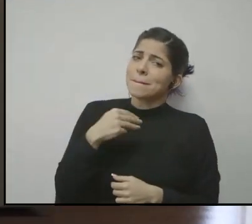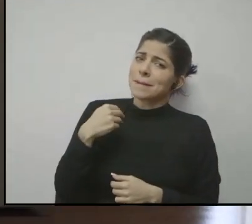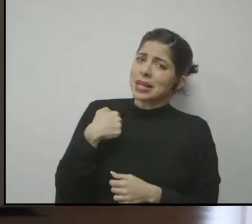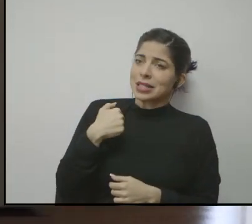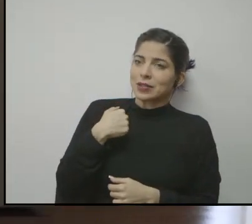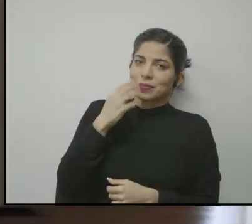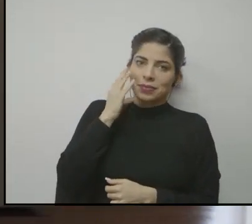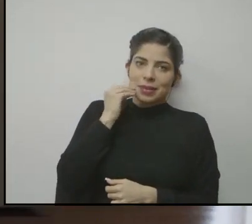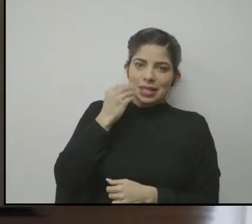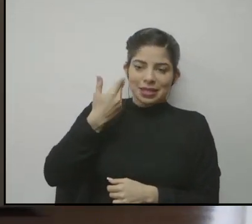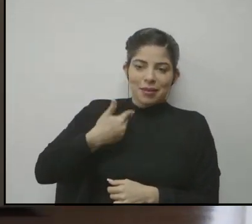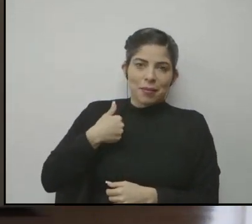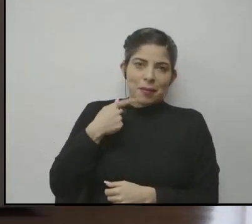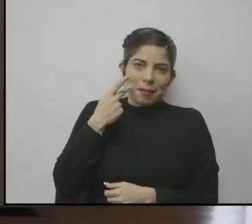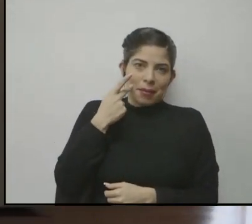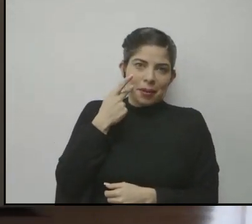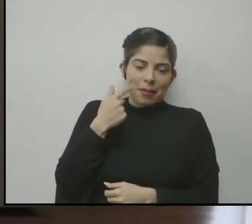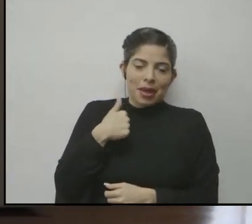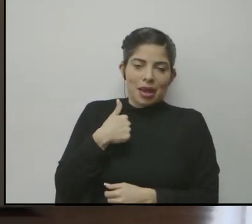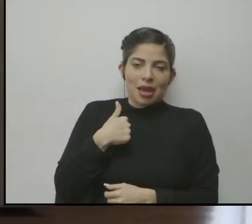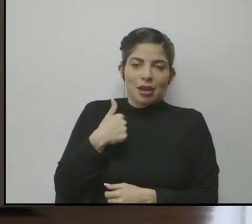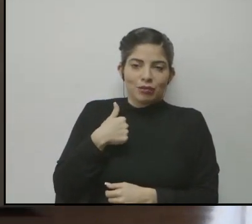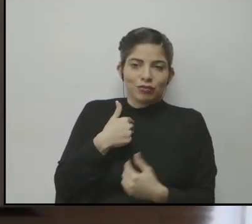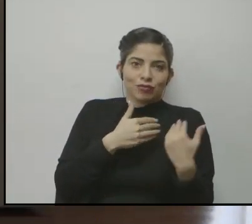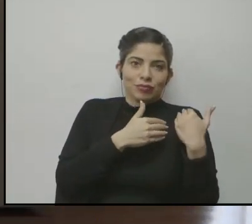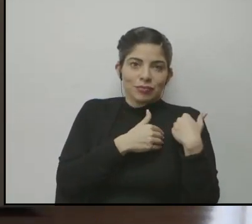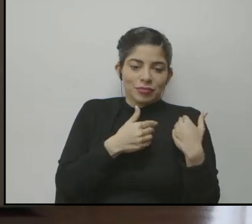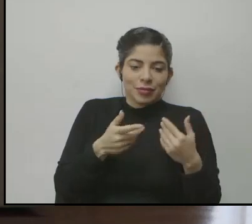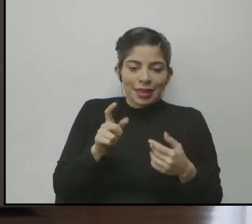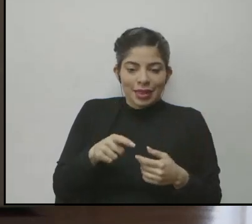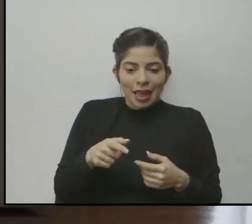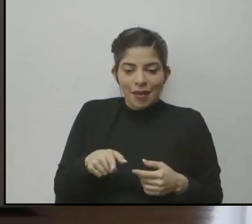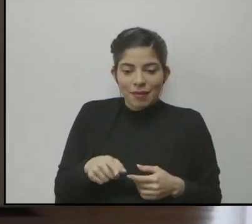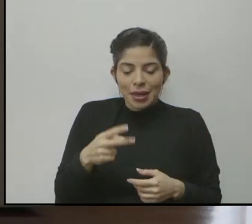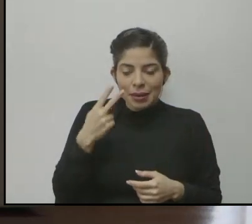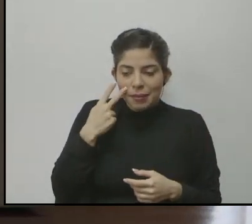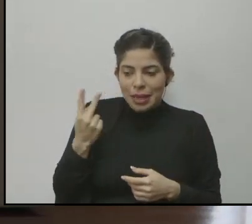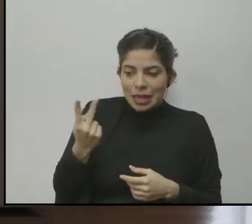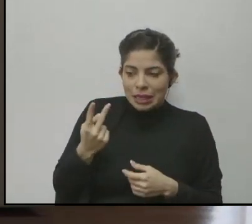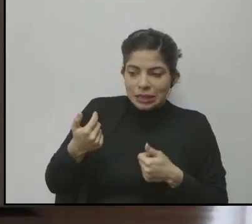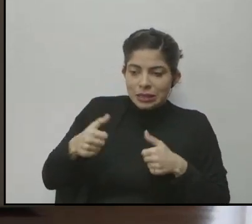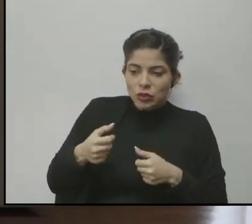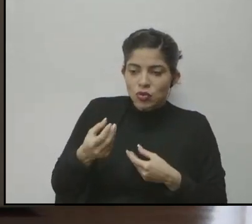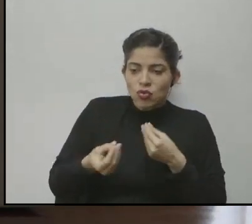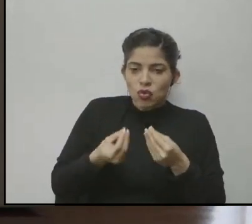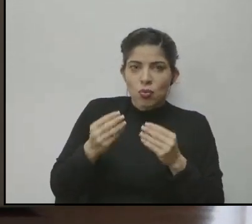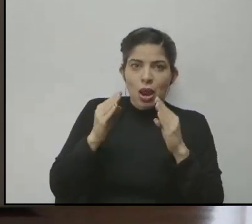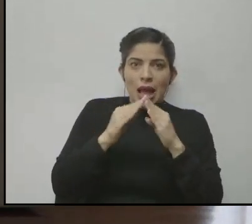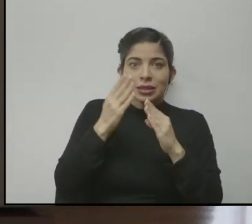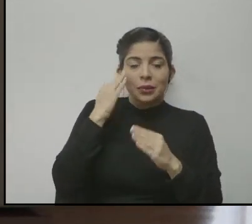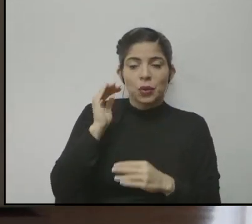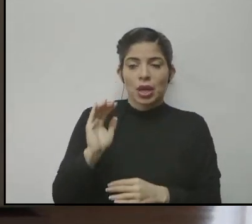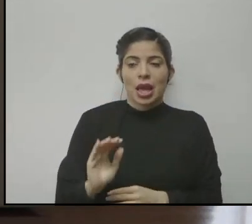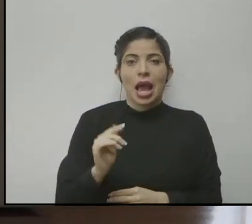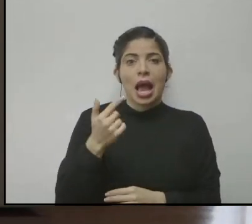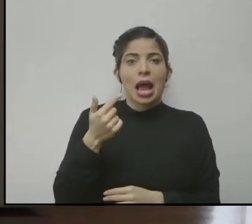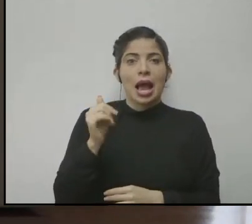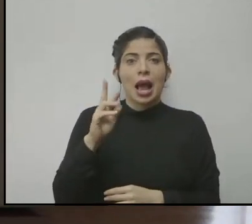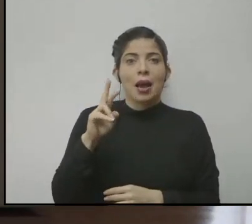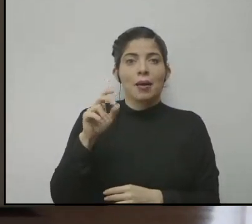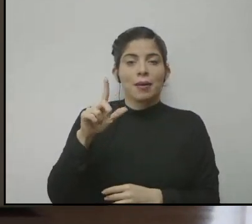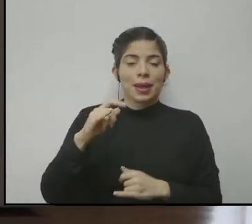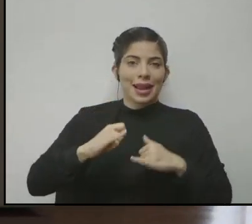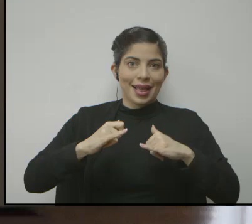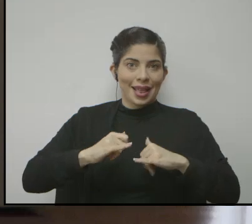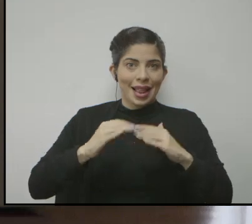vivo como papá porque me toca que tenemos que ponernos de acuerdo en el hogar porque Gabriel pasa en